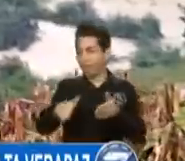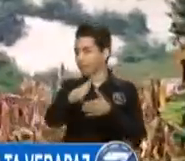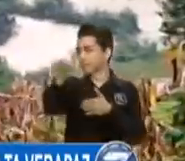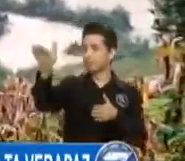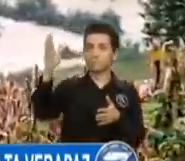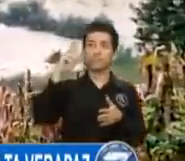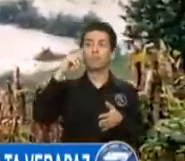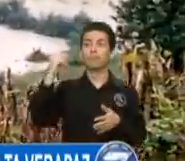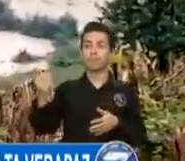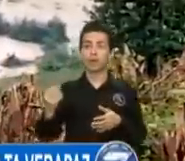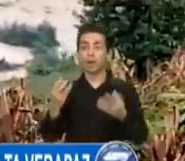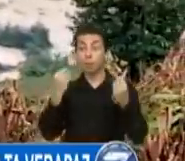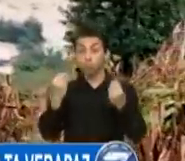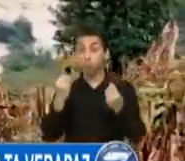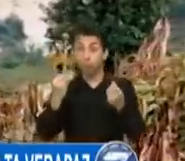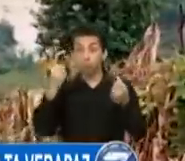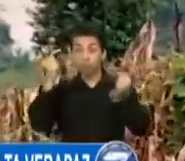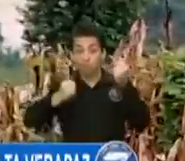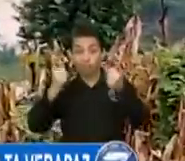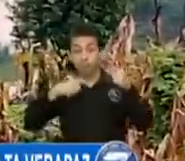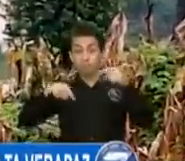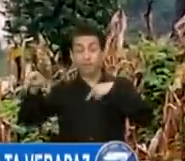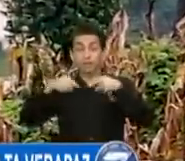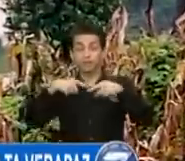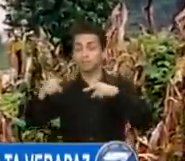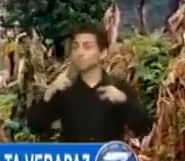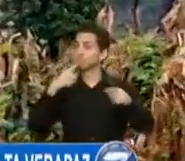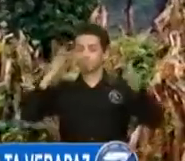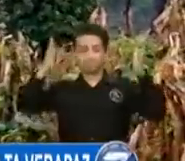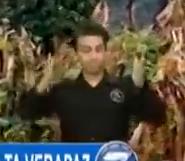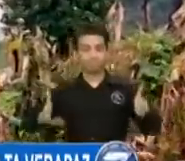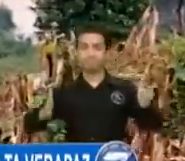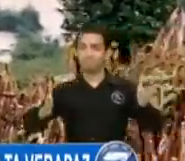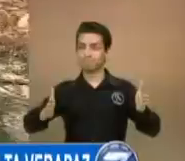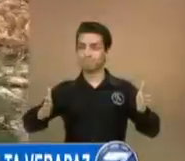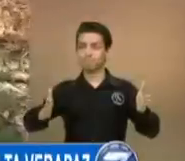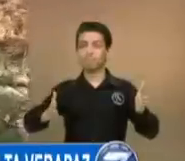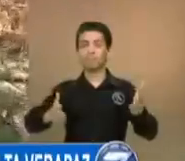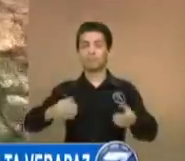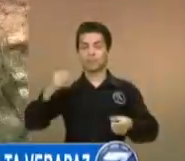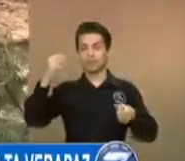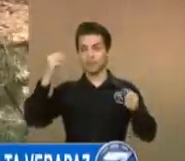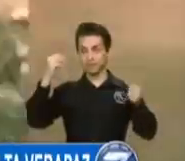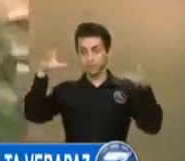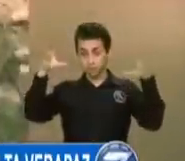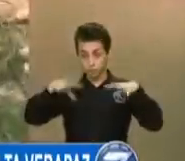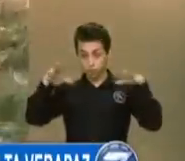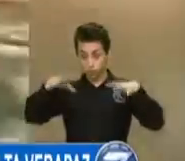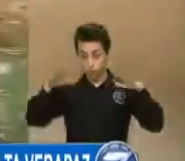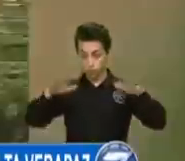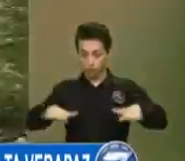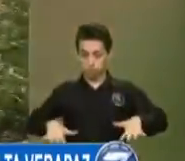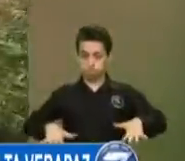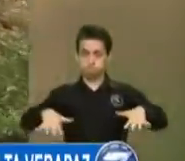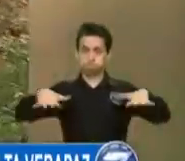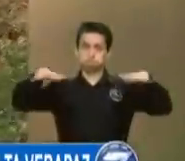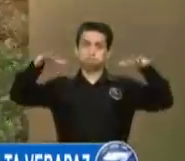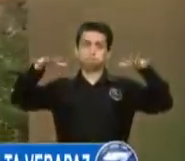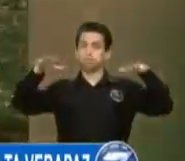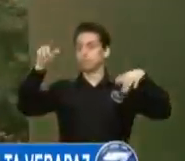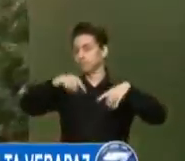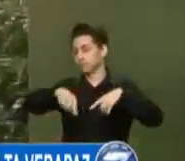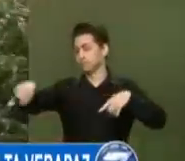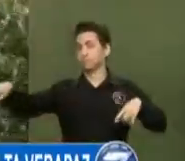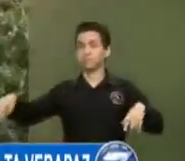es muy transitada por varias comunidades, se encuentra incomunicado por las inundaciones que se han registrado en el área. Se registró un